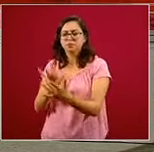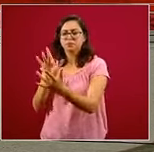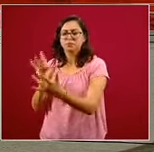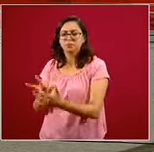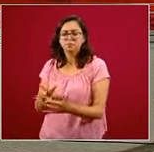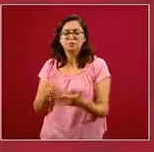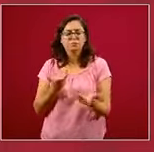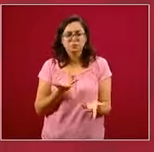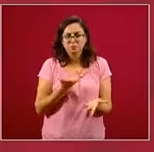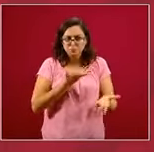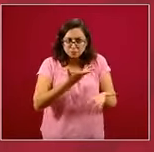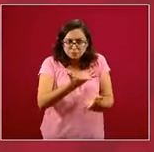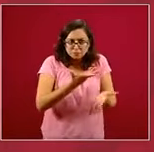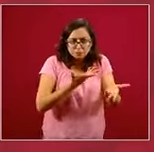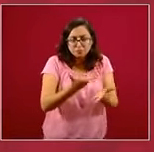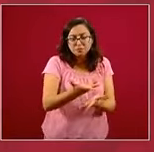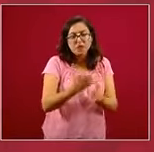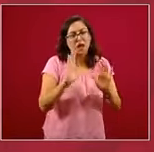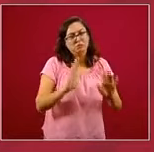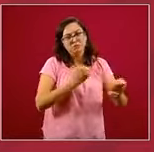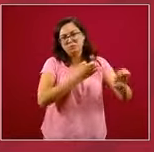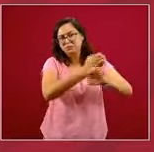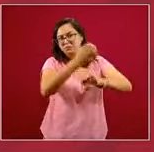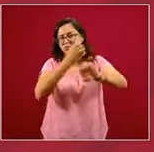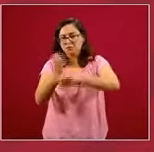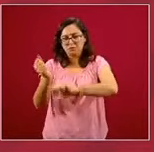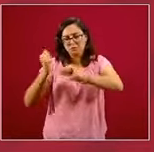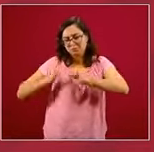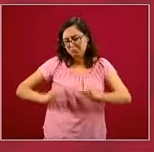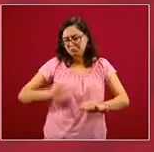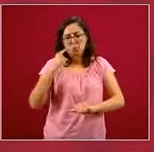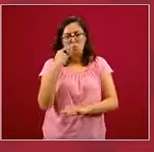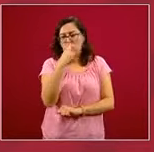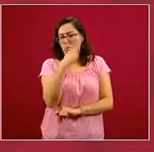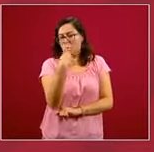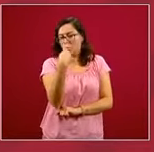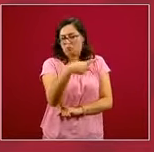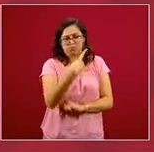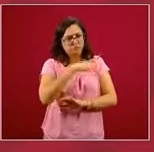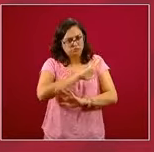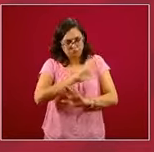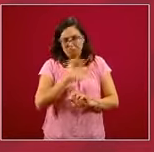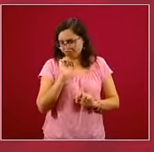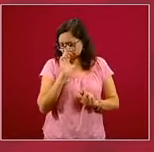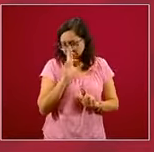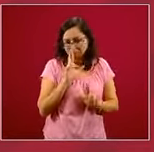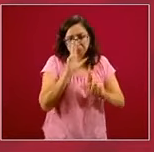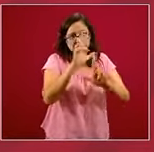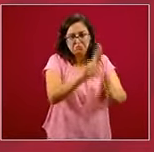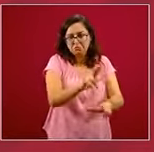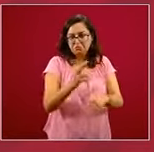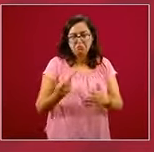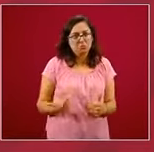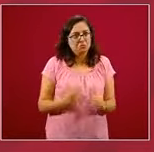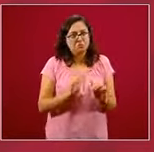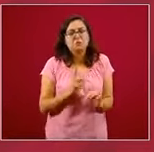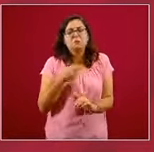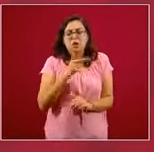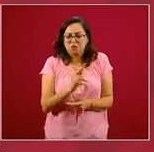federativas, respetando la autonomía de los poderes legislativos, tanto el federal como los estatales, pero